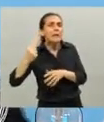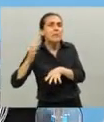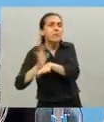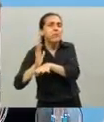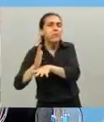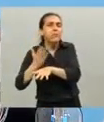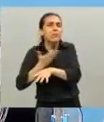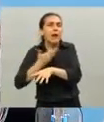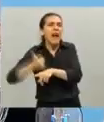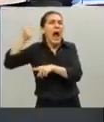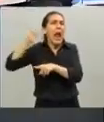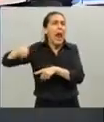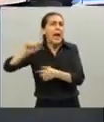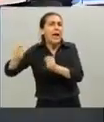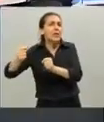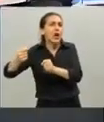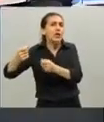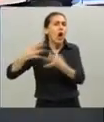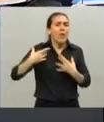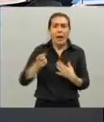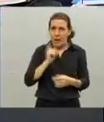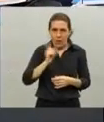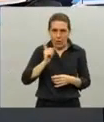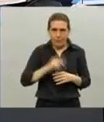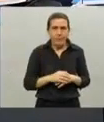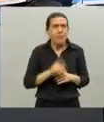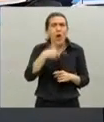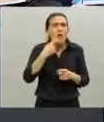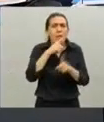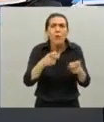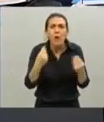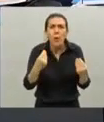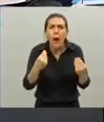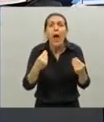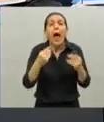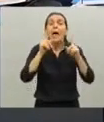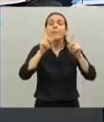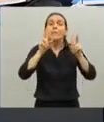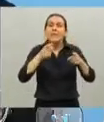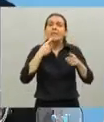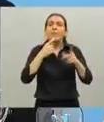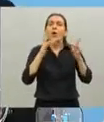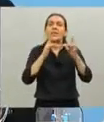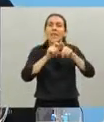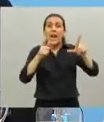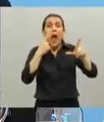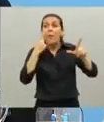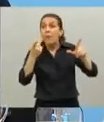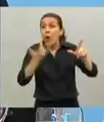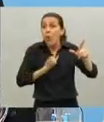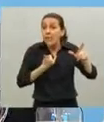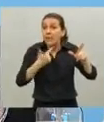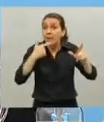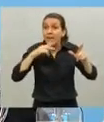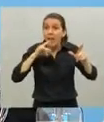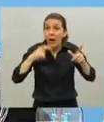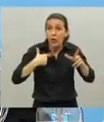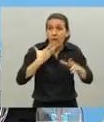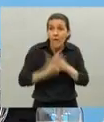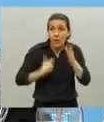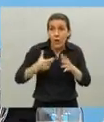nos ganen y la primera pregunta era el reempadronamiento es así corregime Santiago si me equivoco pero